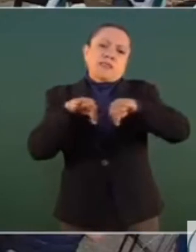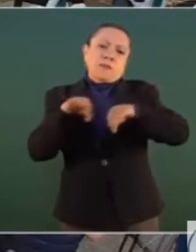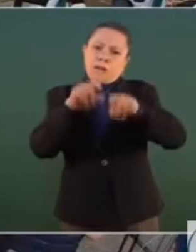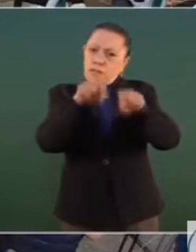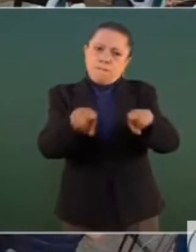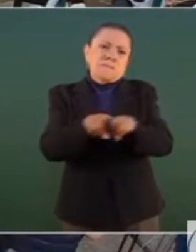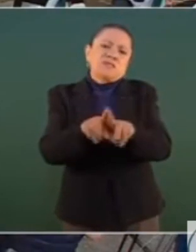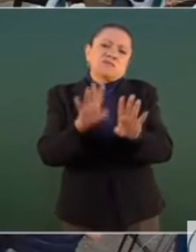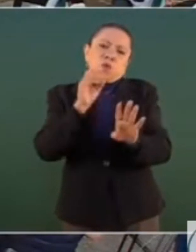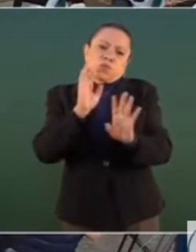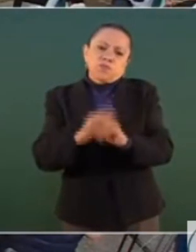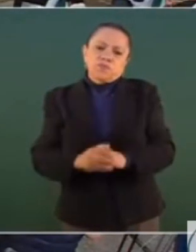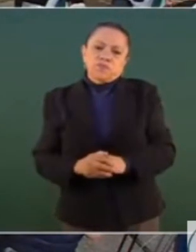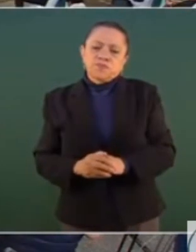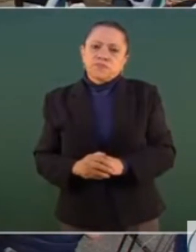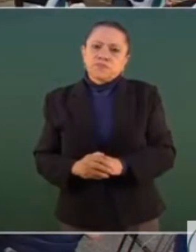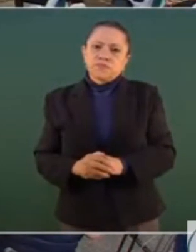Ahí. muy bien